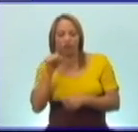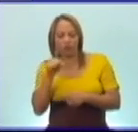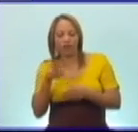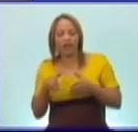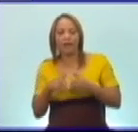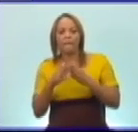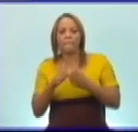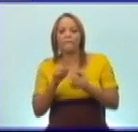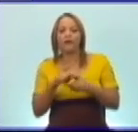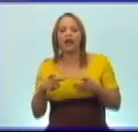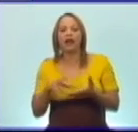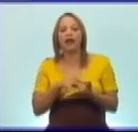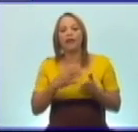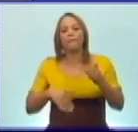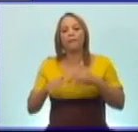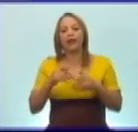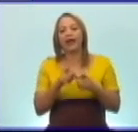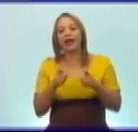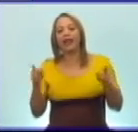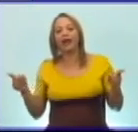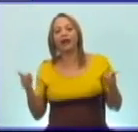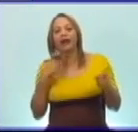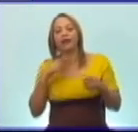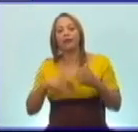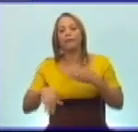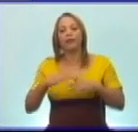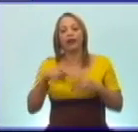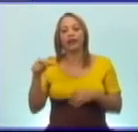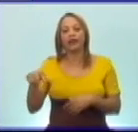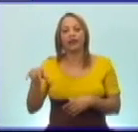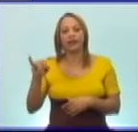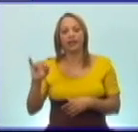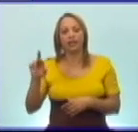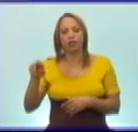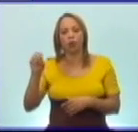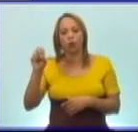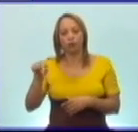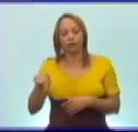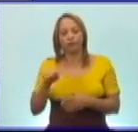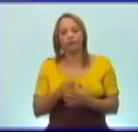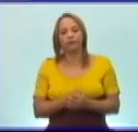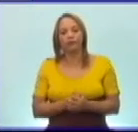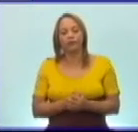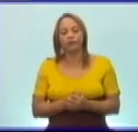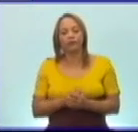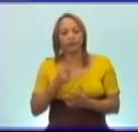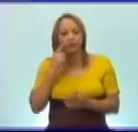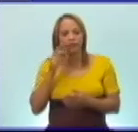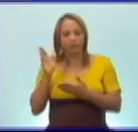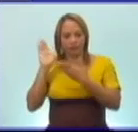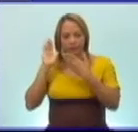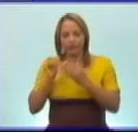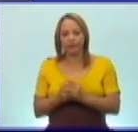Larga y en Playa Girón, como le presentamos en el mapa que están observando.